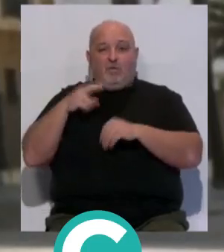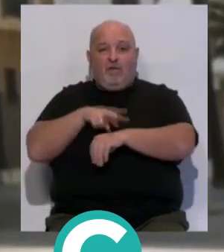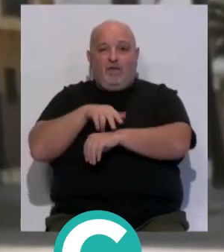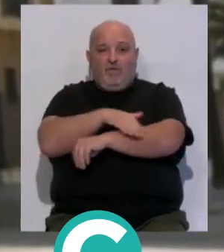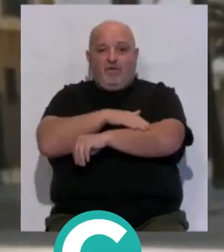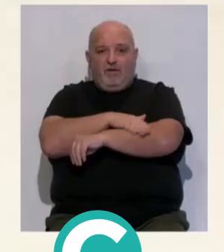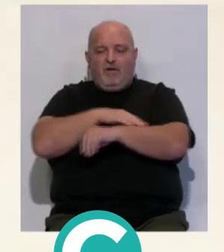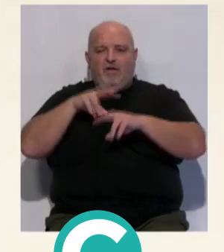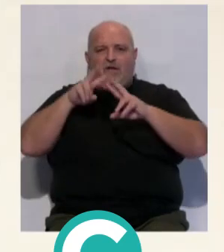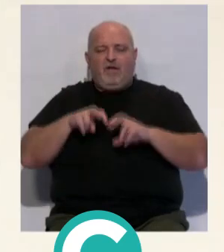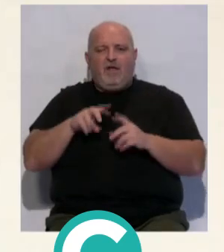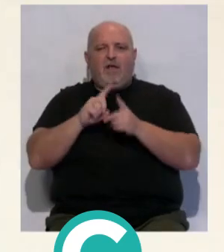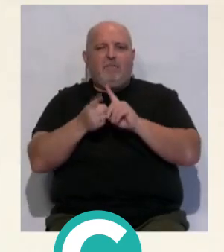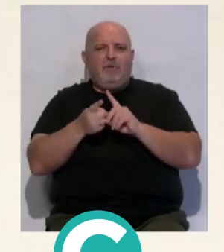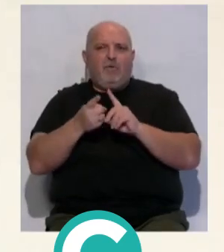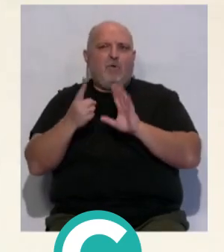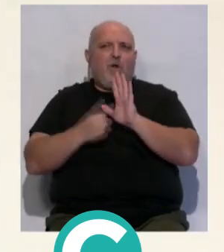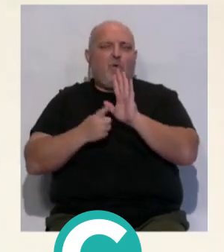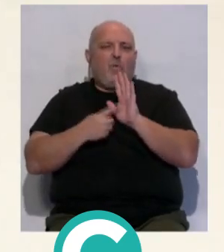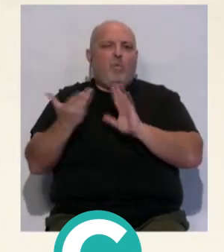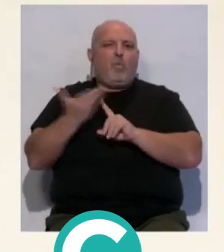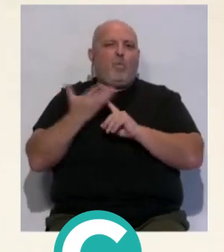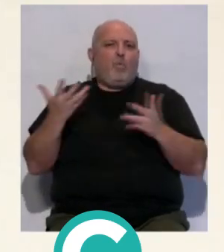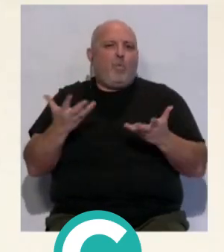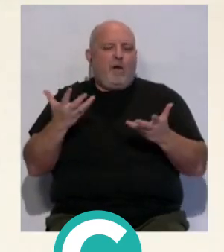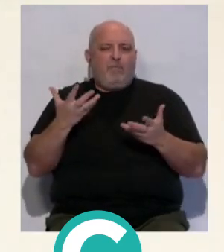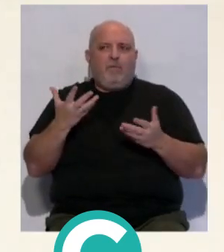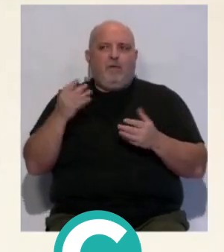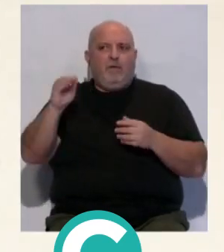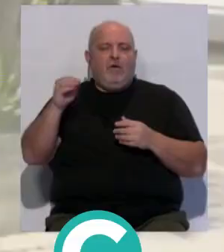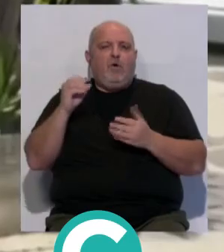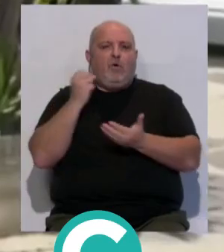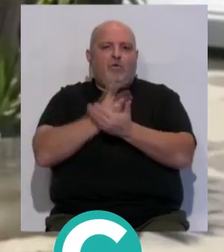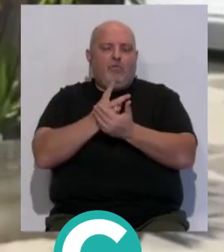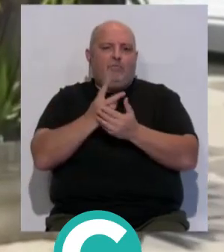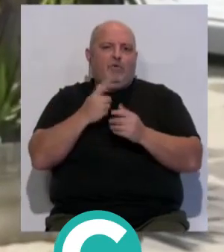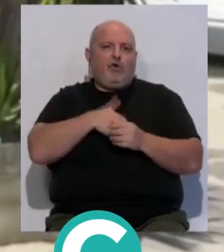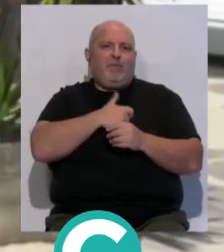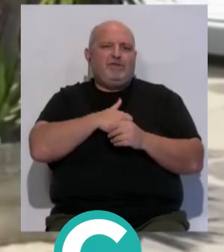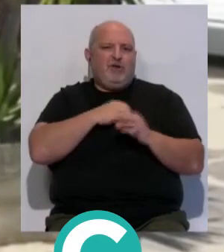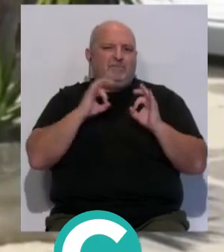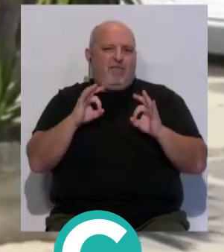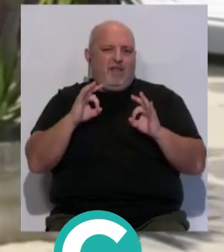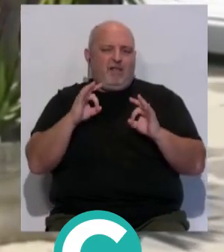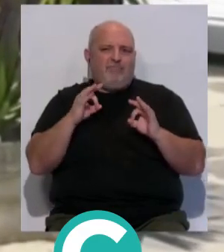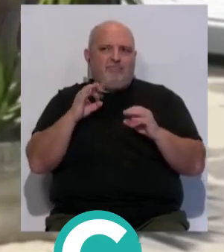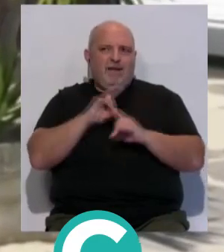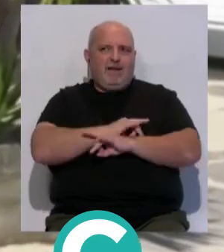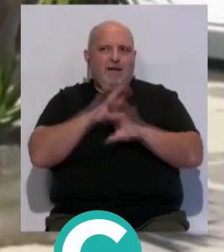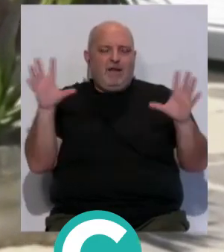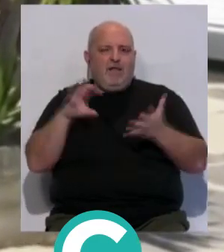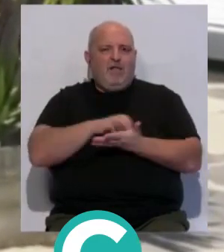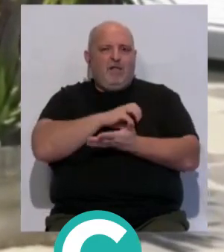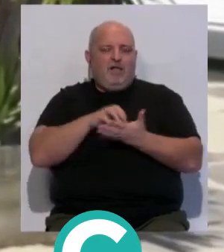del gobierno para analizar los cambios legislativos que les afectan, han reclamado la convocatoria de una comisión paritaria mixta que resuelva las